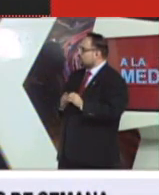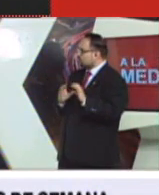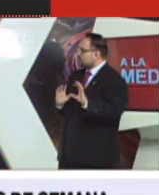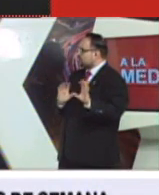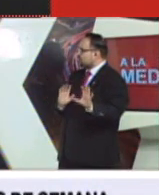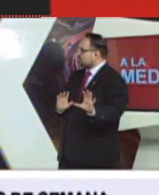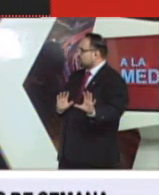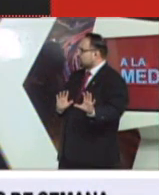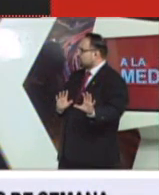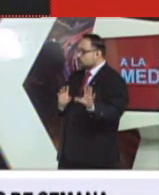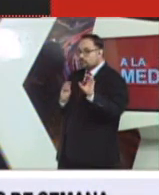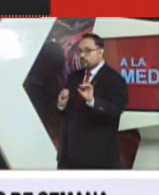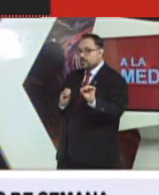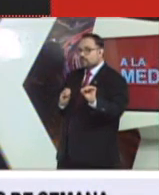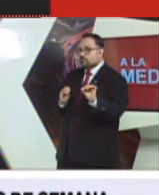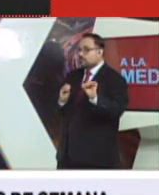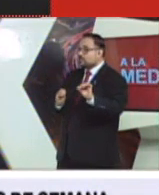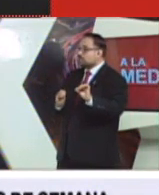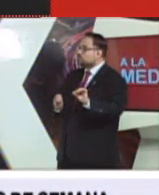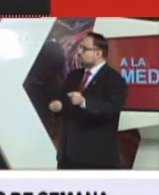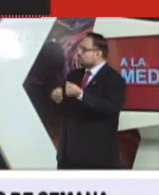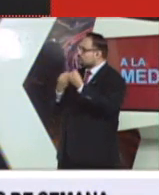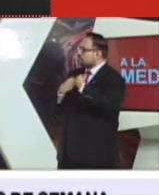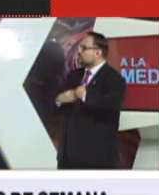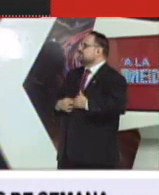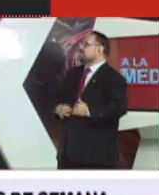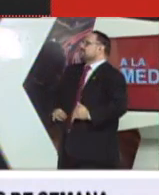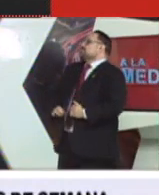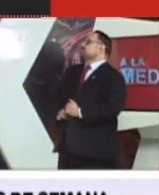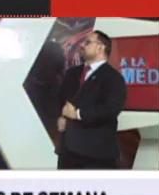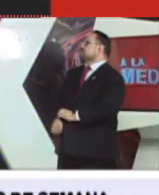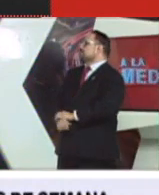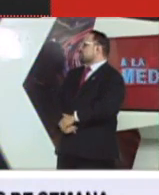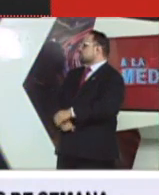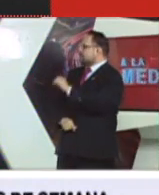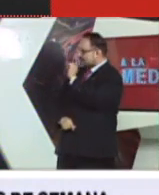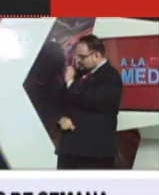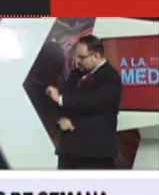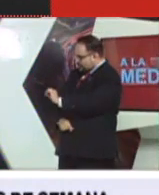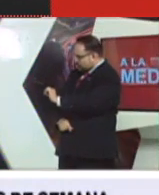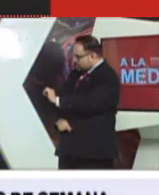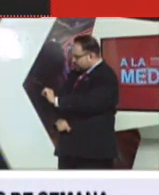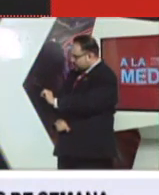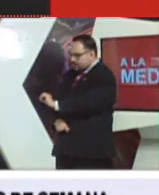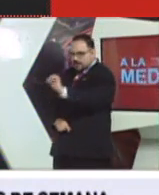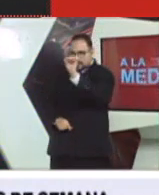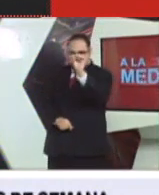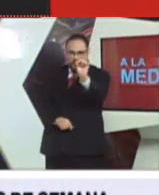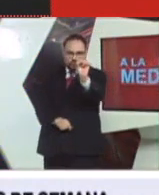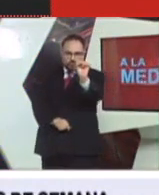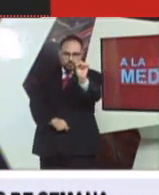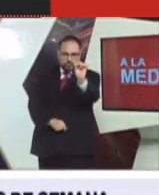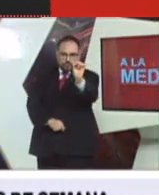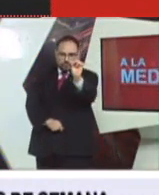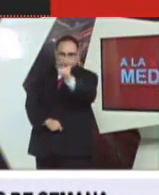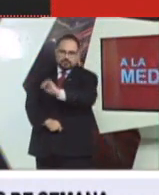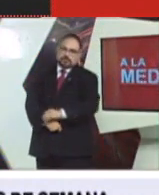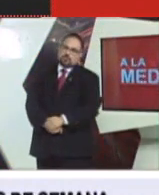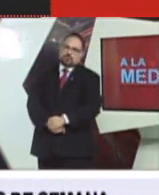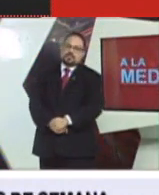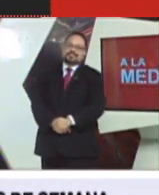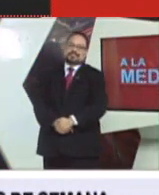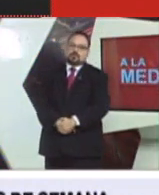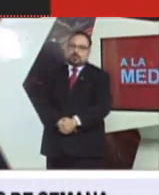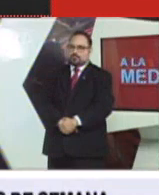liberando las medidas así de a poquito. ¿Por qué? Porque las personas no tomaron esa responsabilidad personal. ¿Qué esperemos ahora, Sandy? Cada uno de nosotros, los